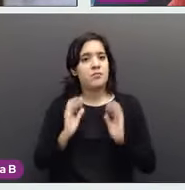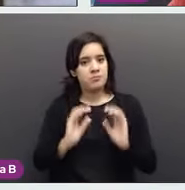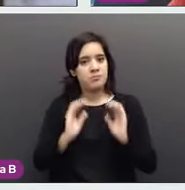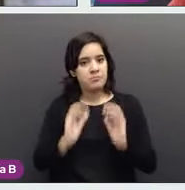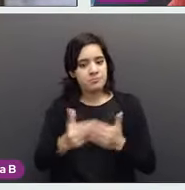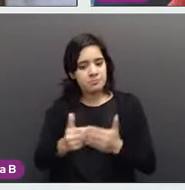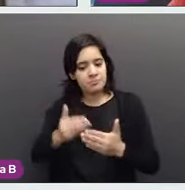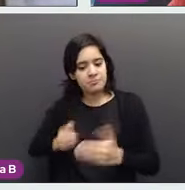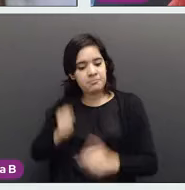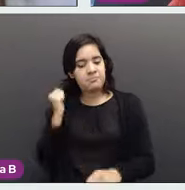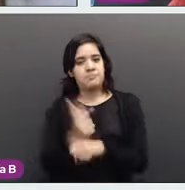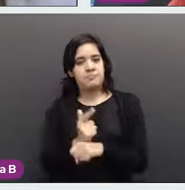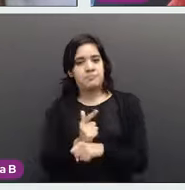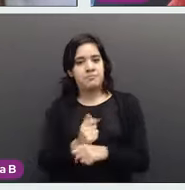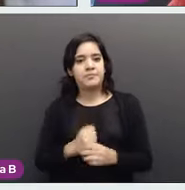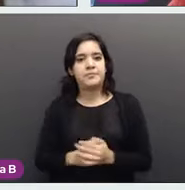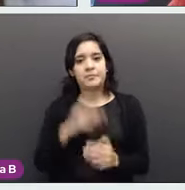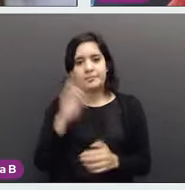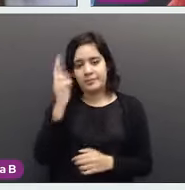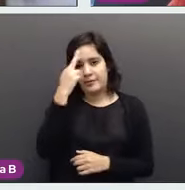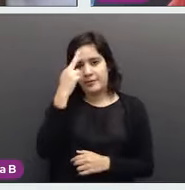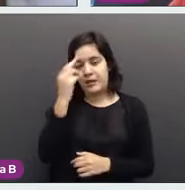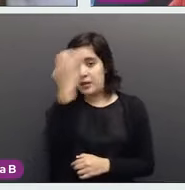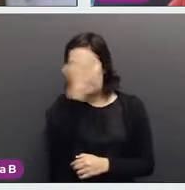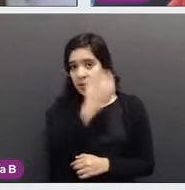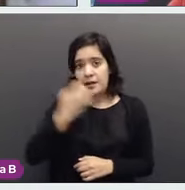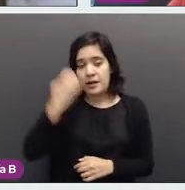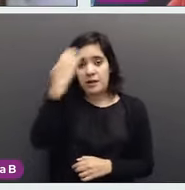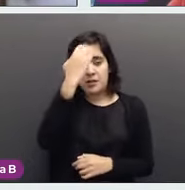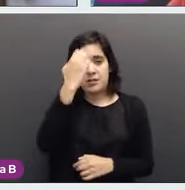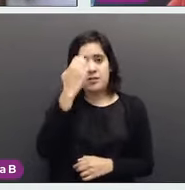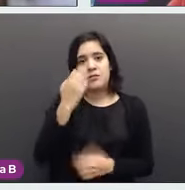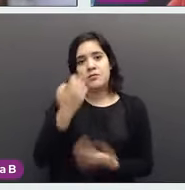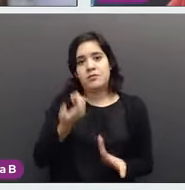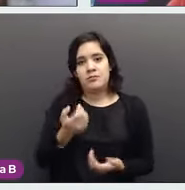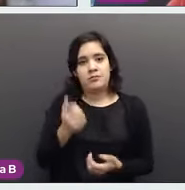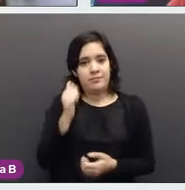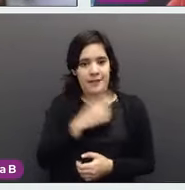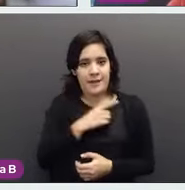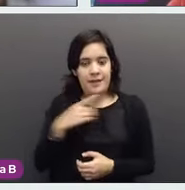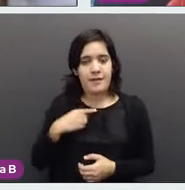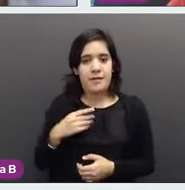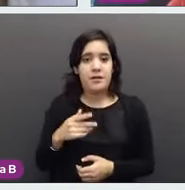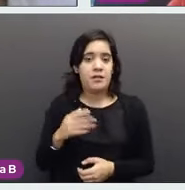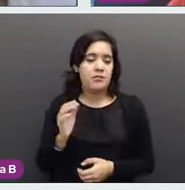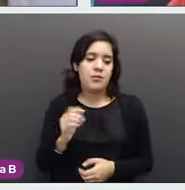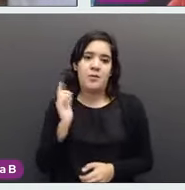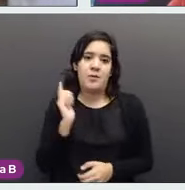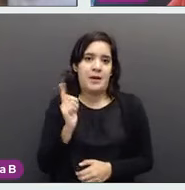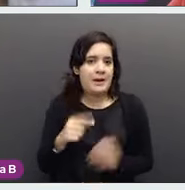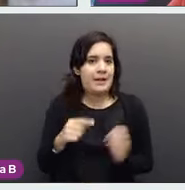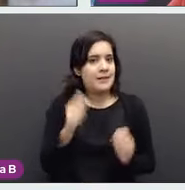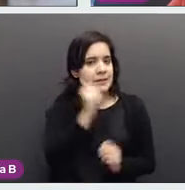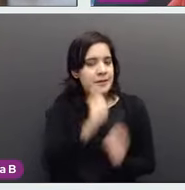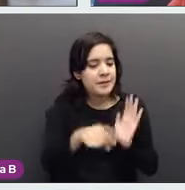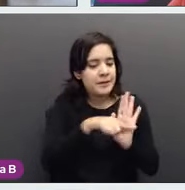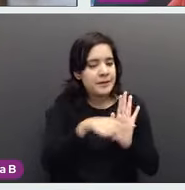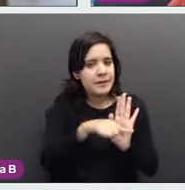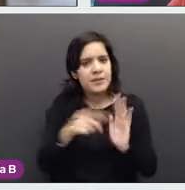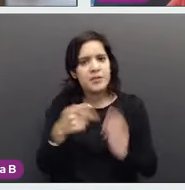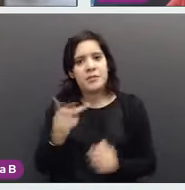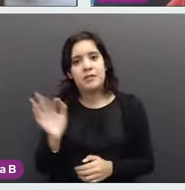tamizajes. Lo que queremos es que salgan negativos, pero si hubiera algo, detectarlo a tiempo para poder dar un tratamiento oportuno.